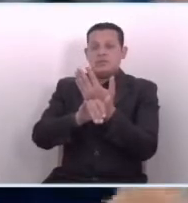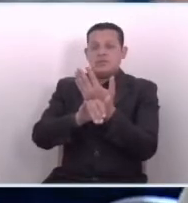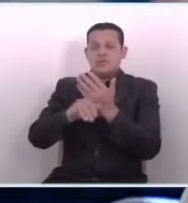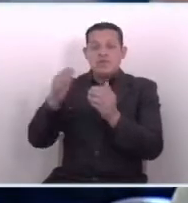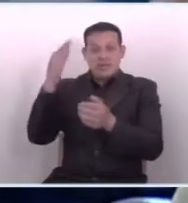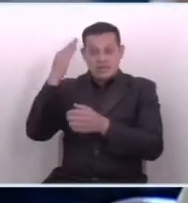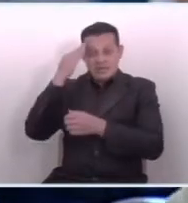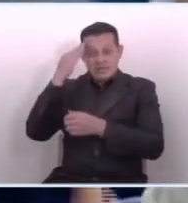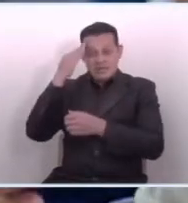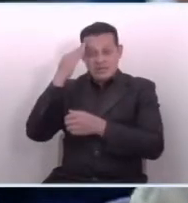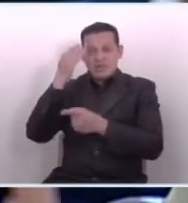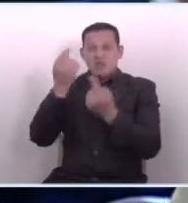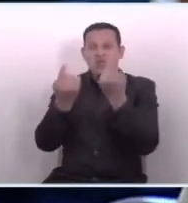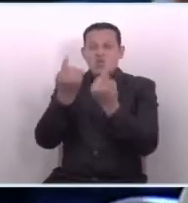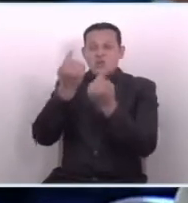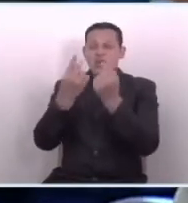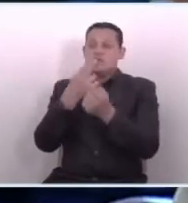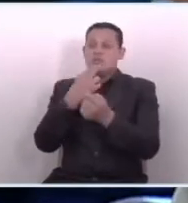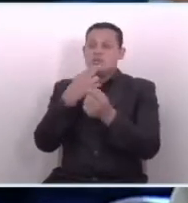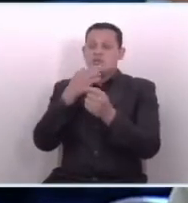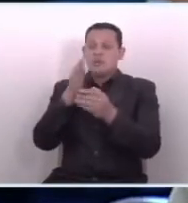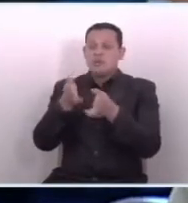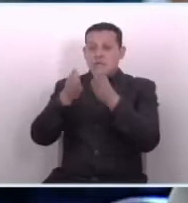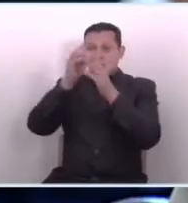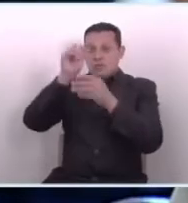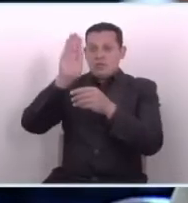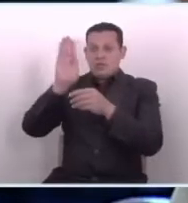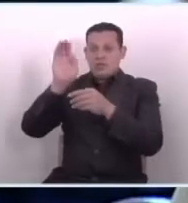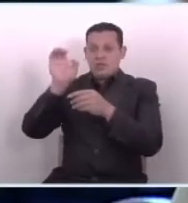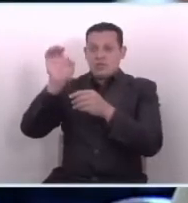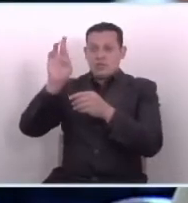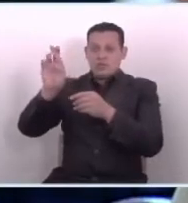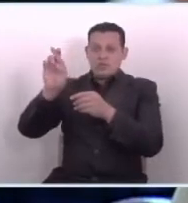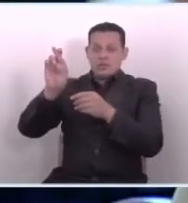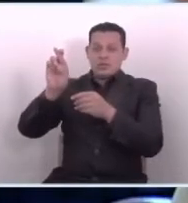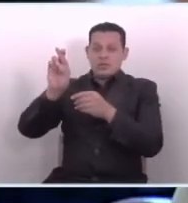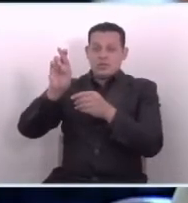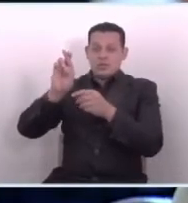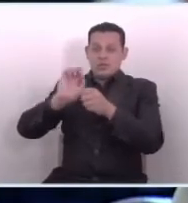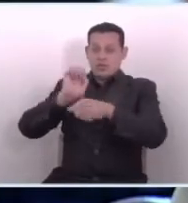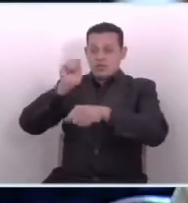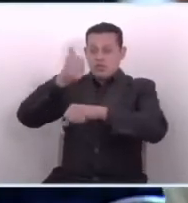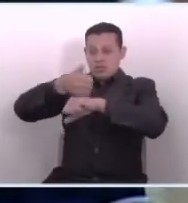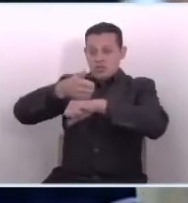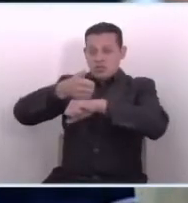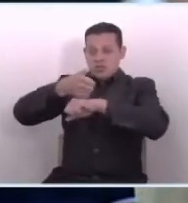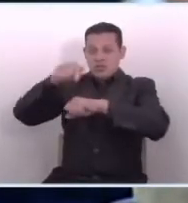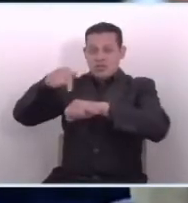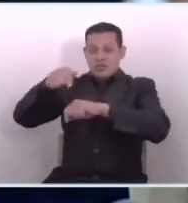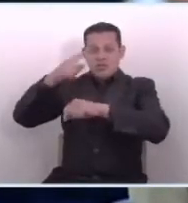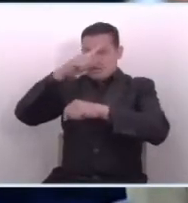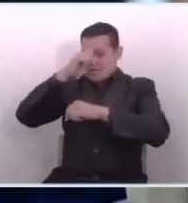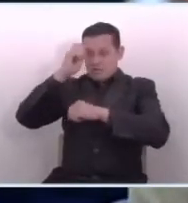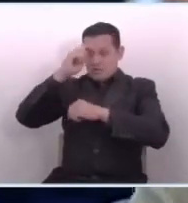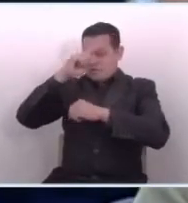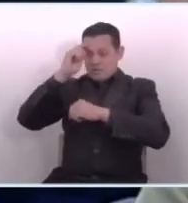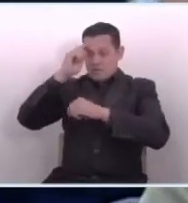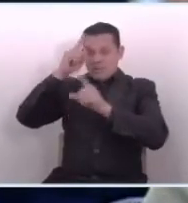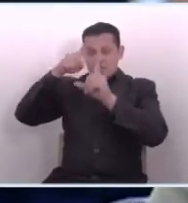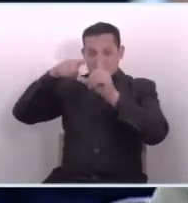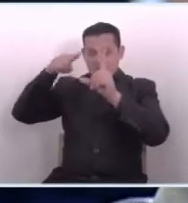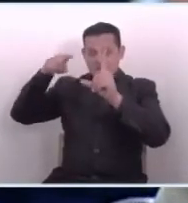determinar a qué unidad del Banco Central de Reservas va a estar destinado todo este trabajo de